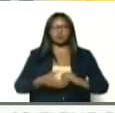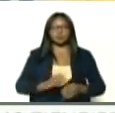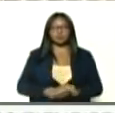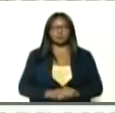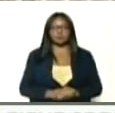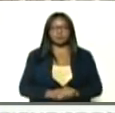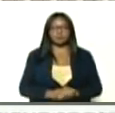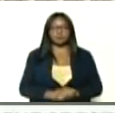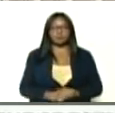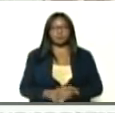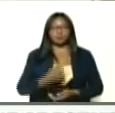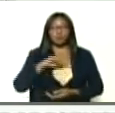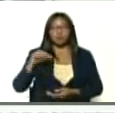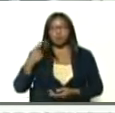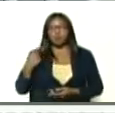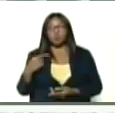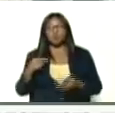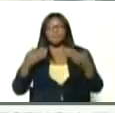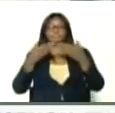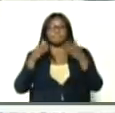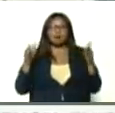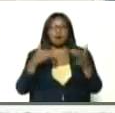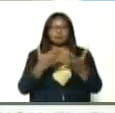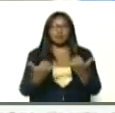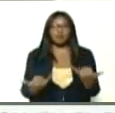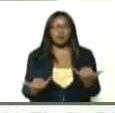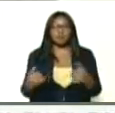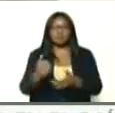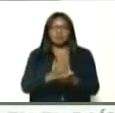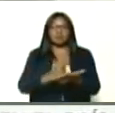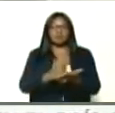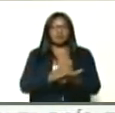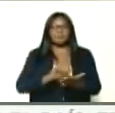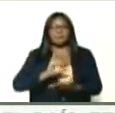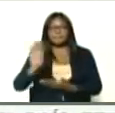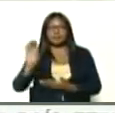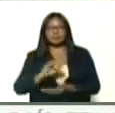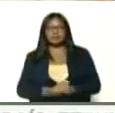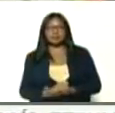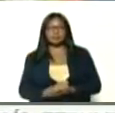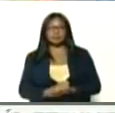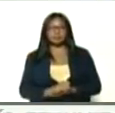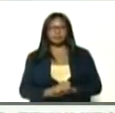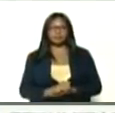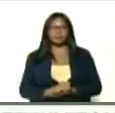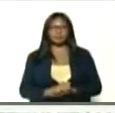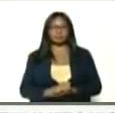tenemos, lo que es, la inauguración, de la farmapatria, importante,